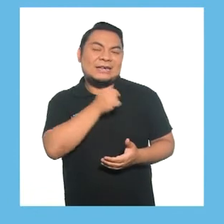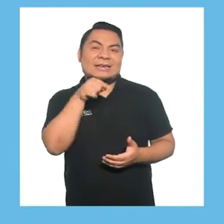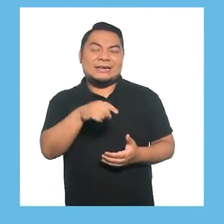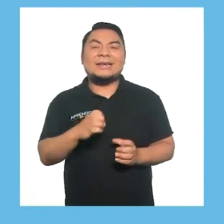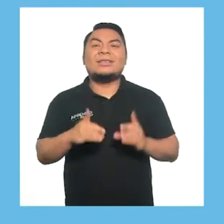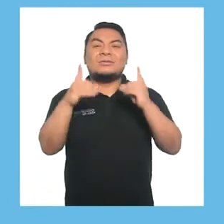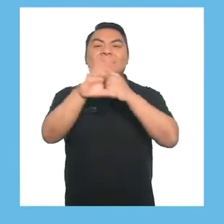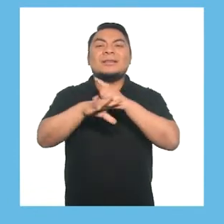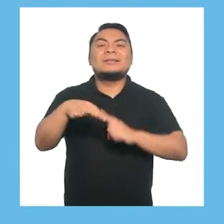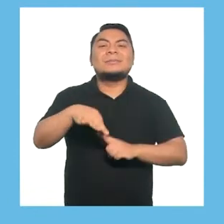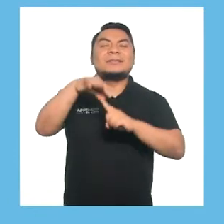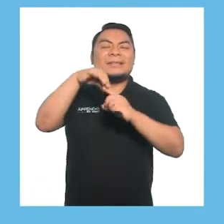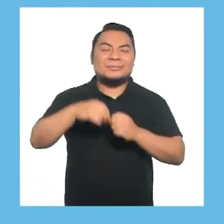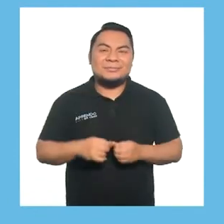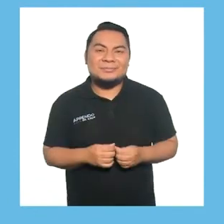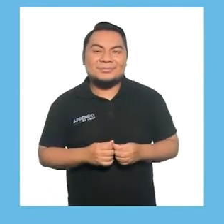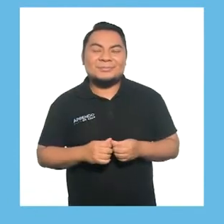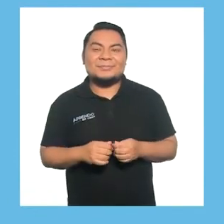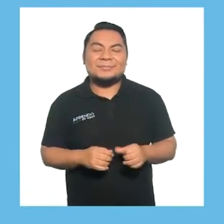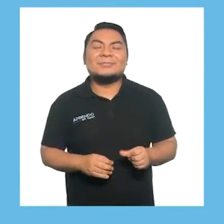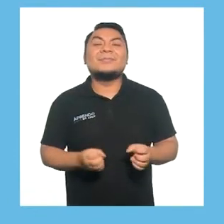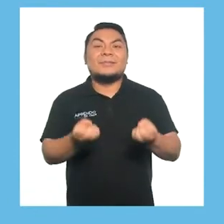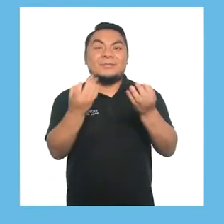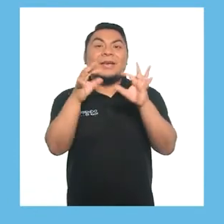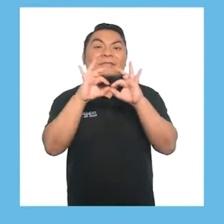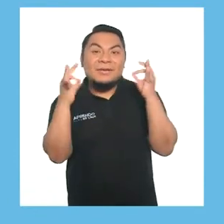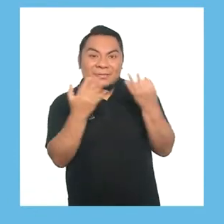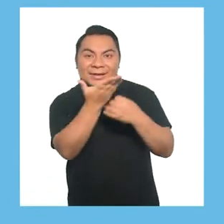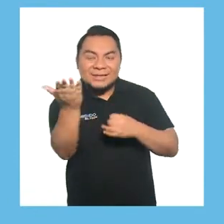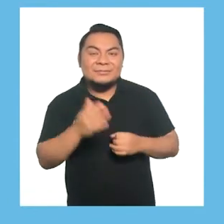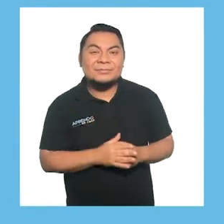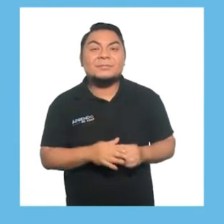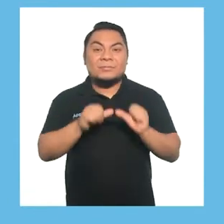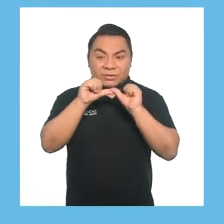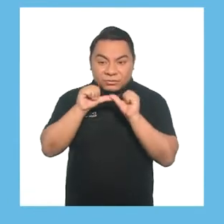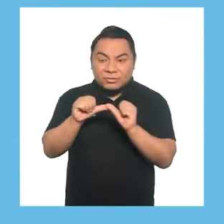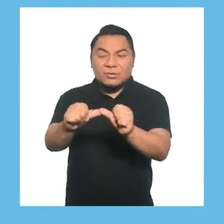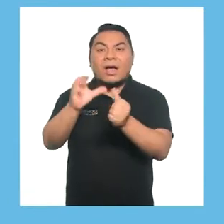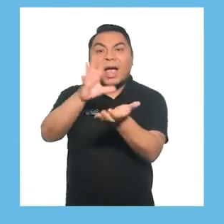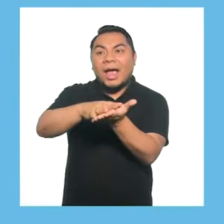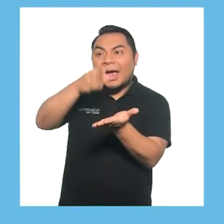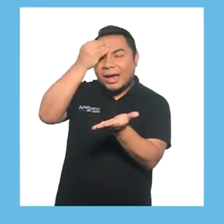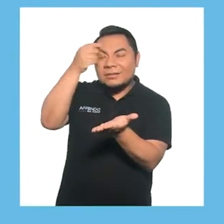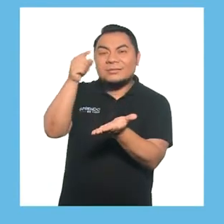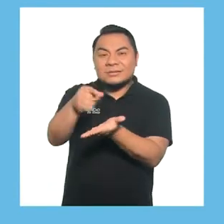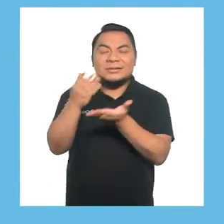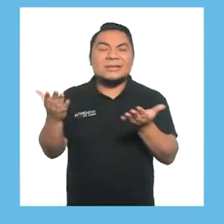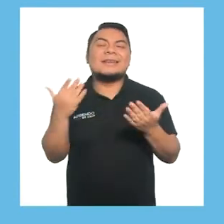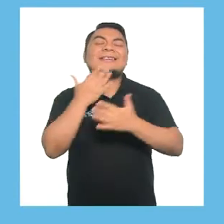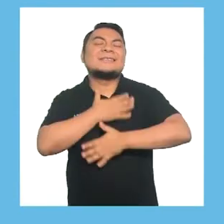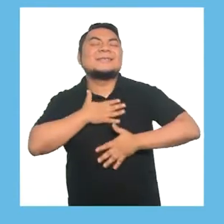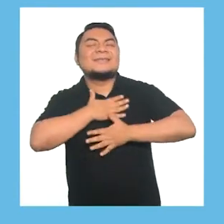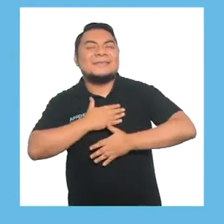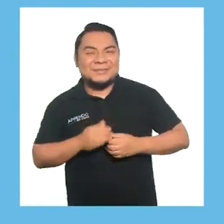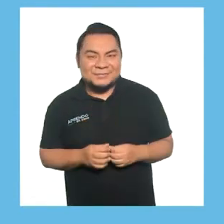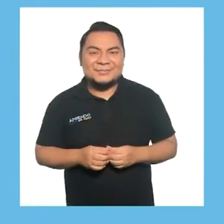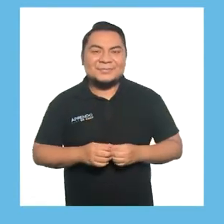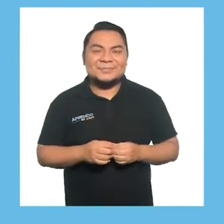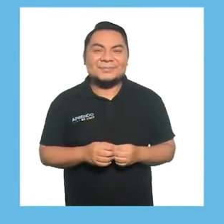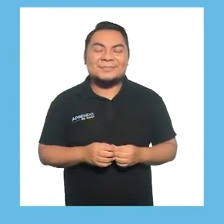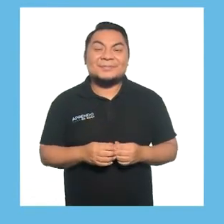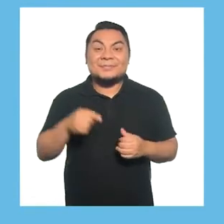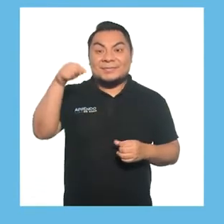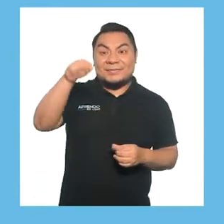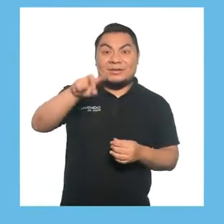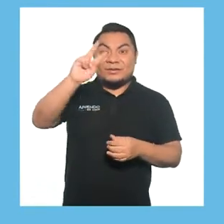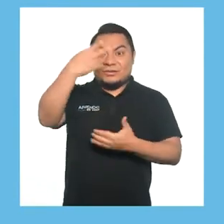inicial de educación básica especial. ¡Muy bien, familia! Continuemos con el aprendizaje y la diversión.